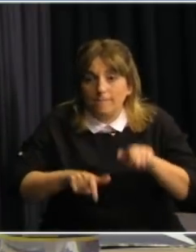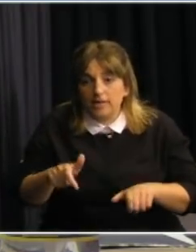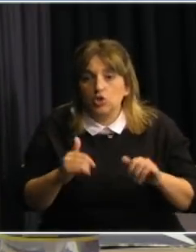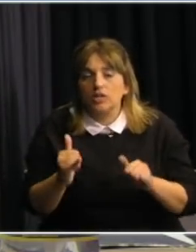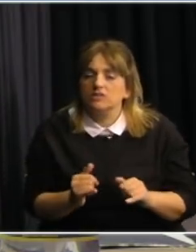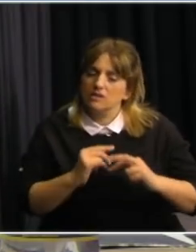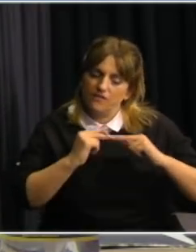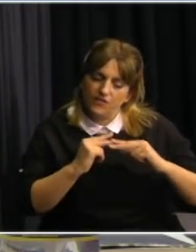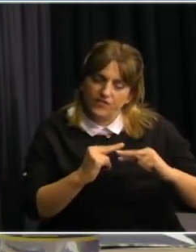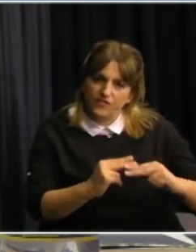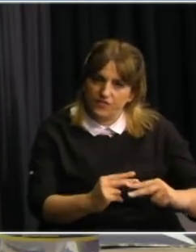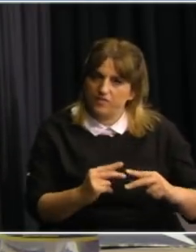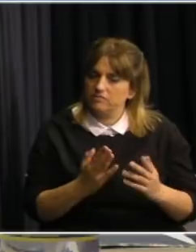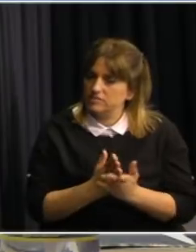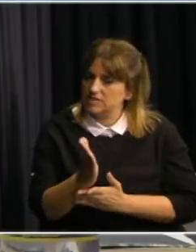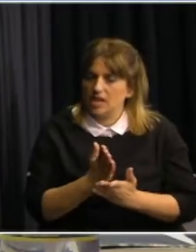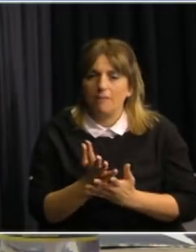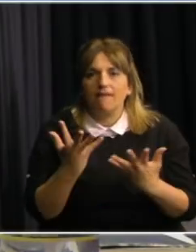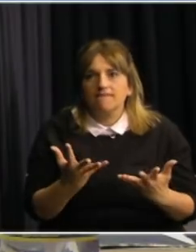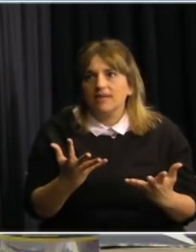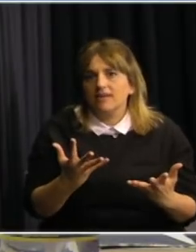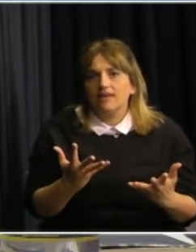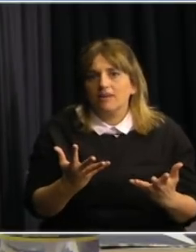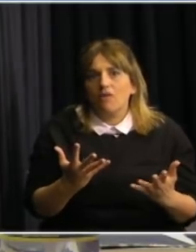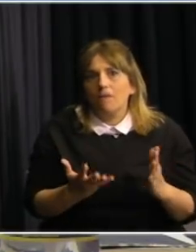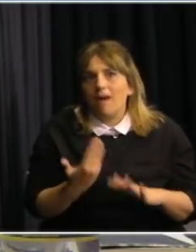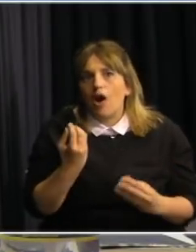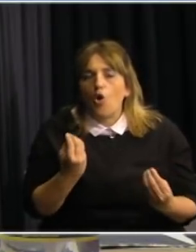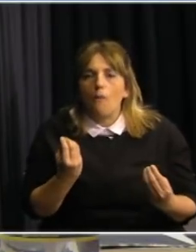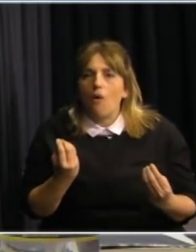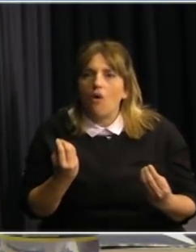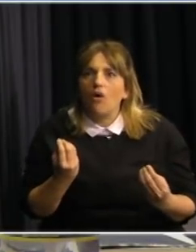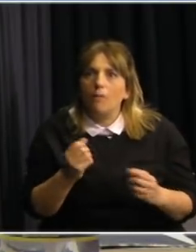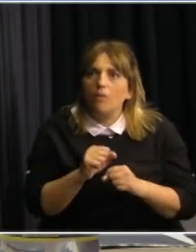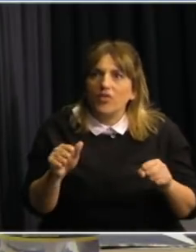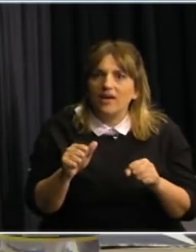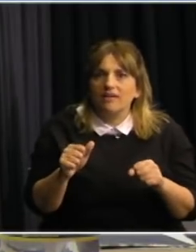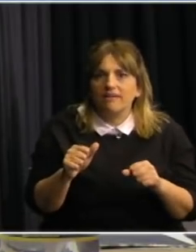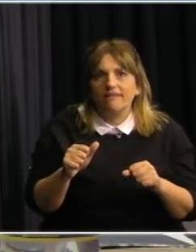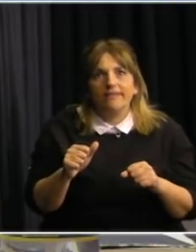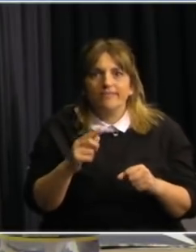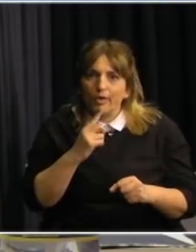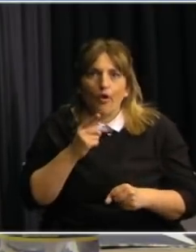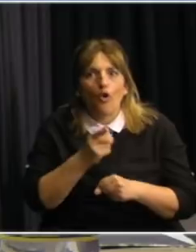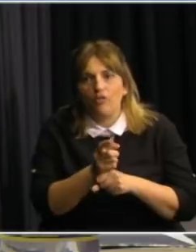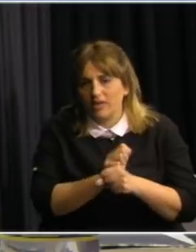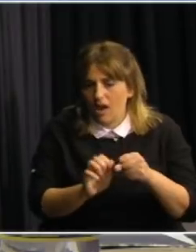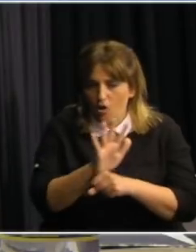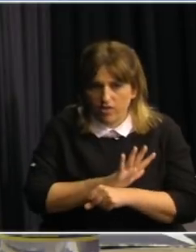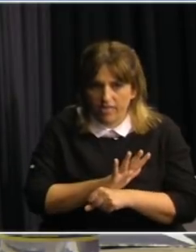permanentemente intentando conocer mejor cómo enfrentar esta enfermedad. Por eso damos los